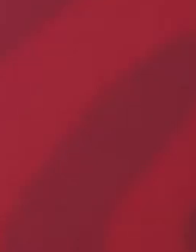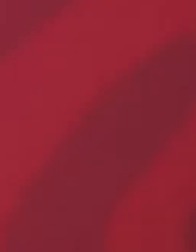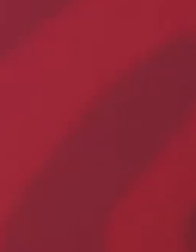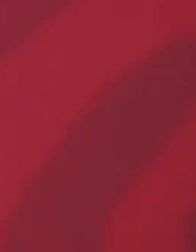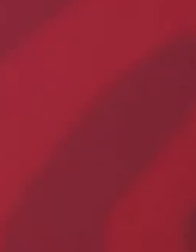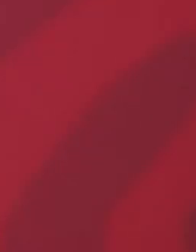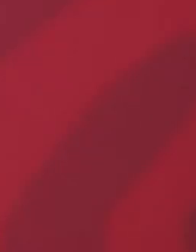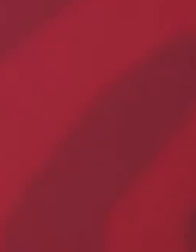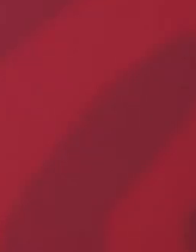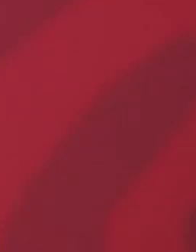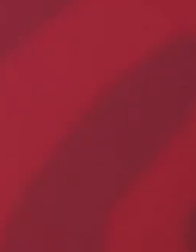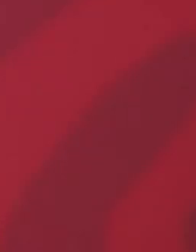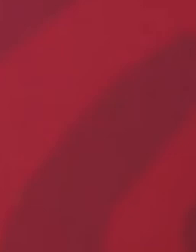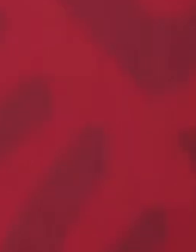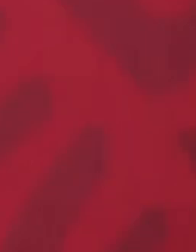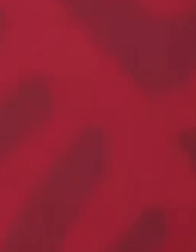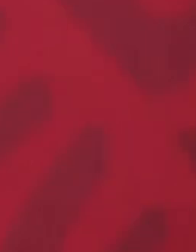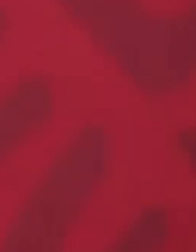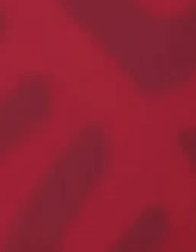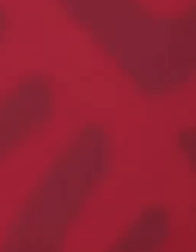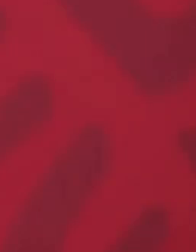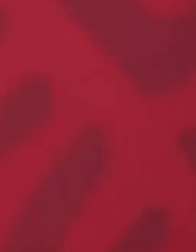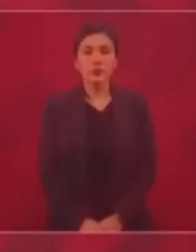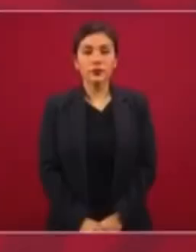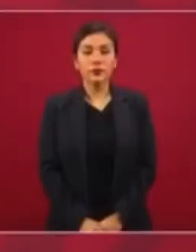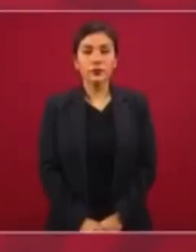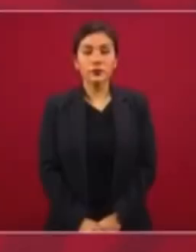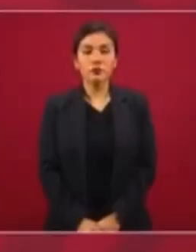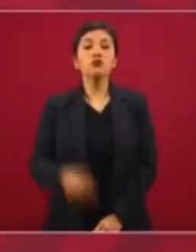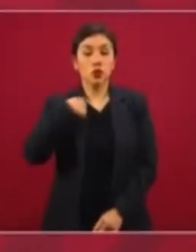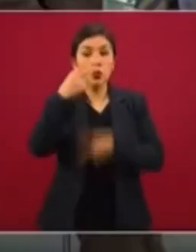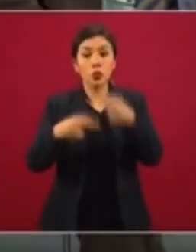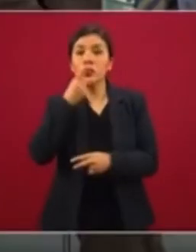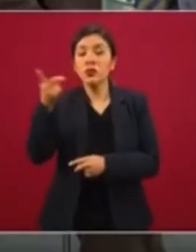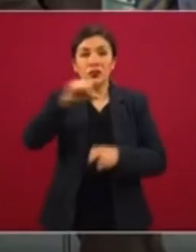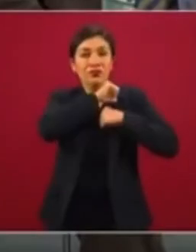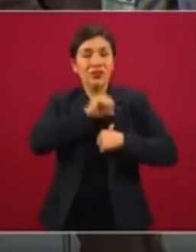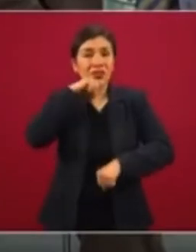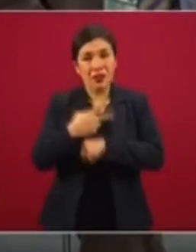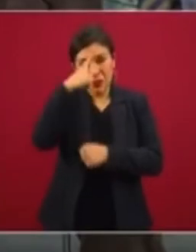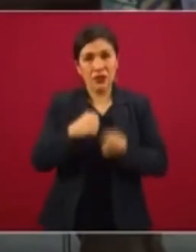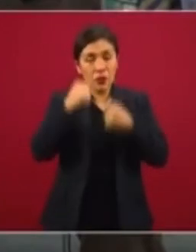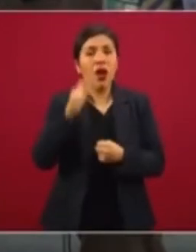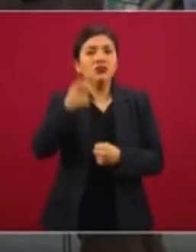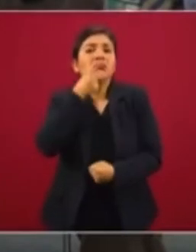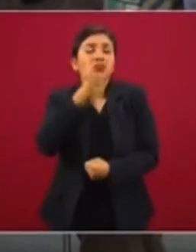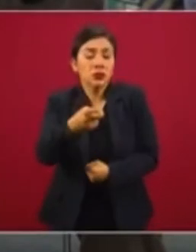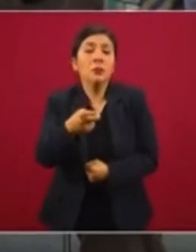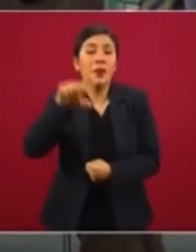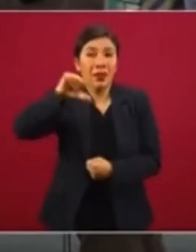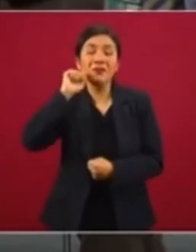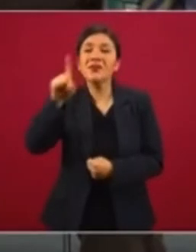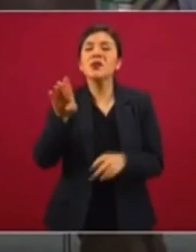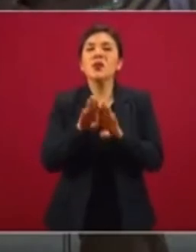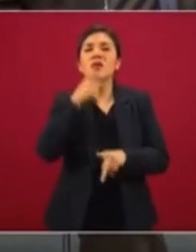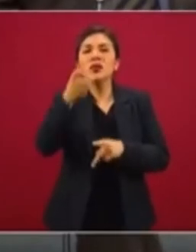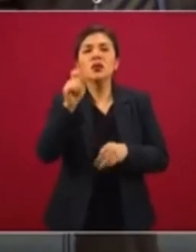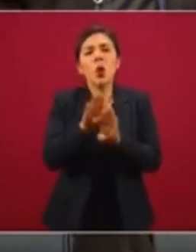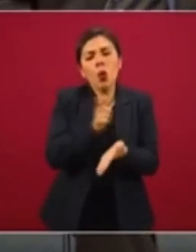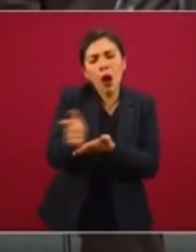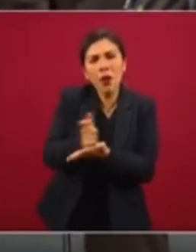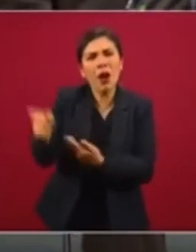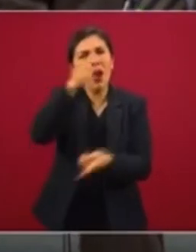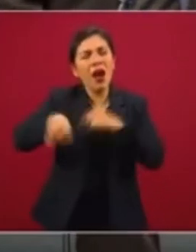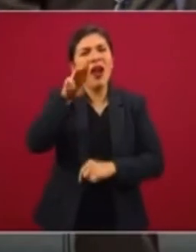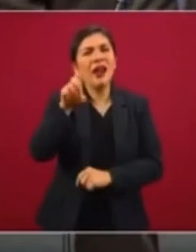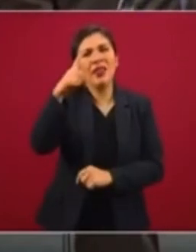sobre los elementos que se tienen. Sí, porque me llama la atención justamente lo que usted ha dicho y lo que ha dicho el Secretario de la Defensa Nacional, esta red de base social, cómo se les paga,